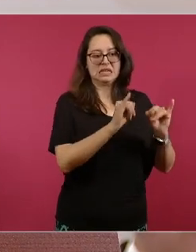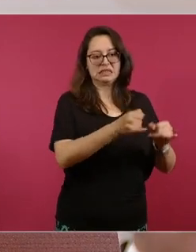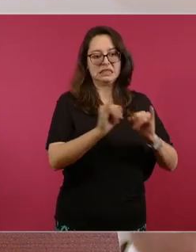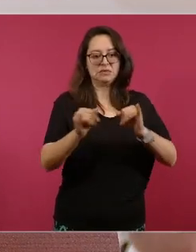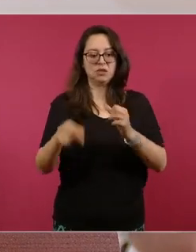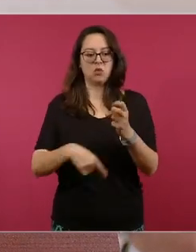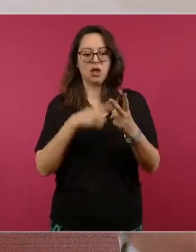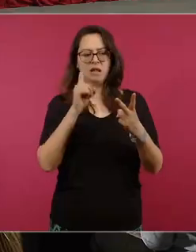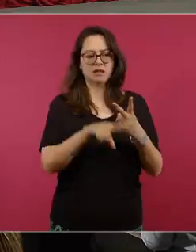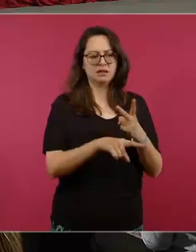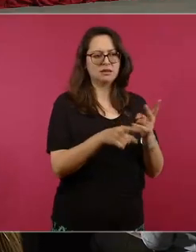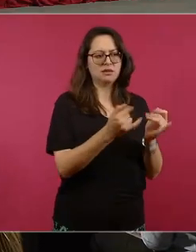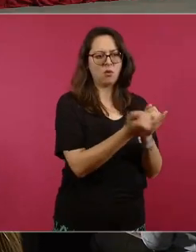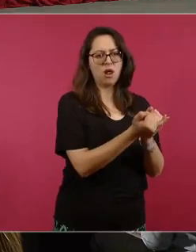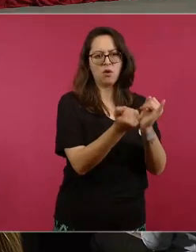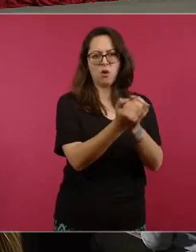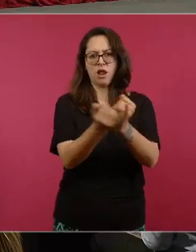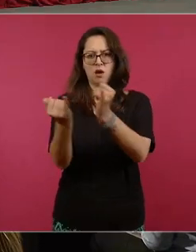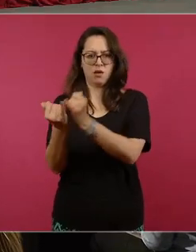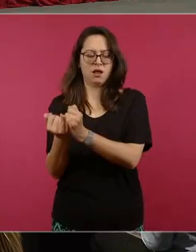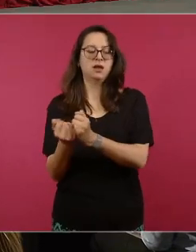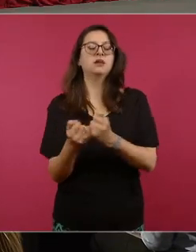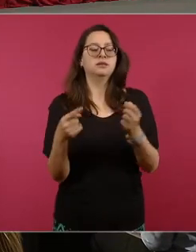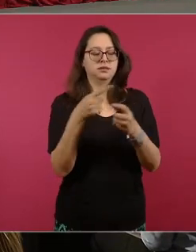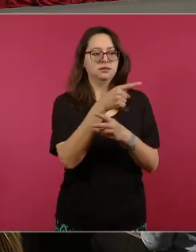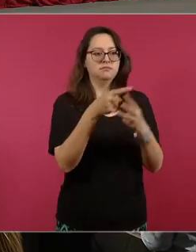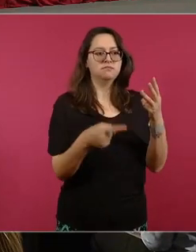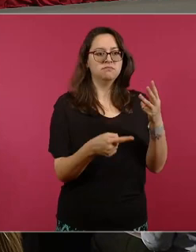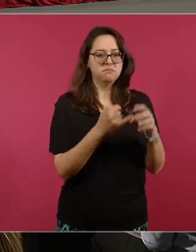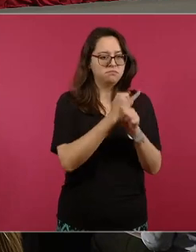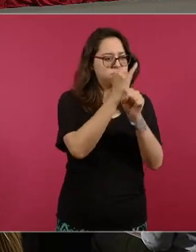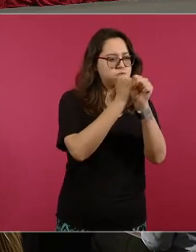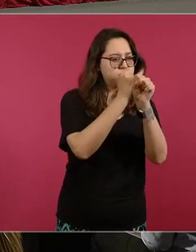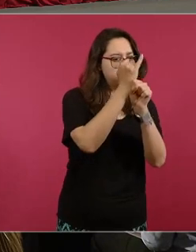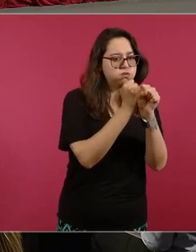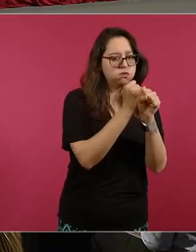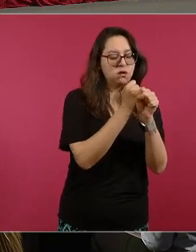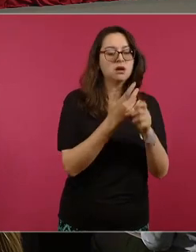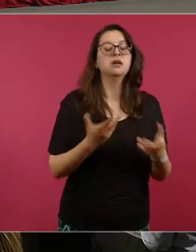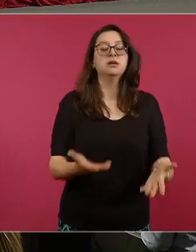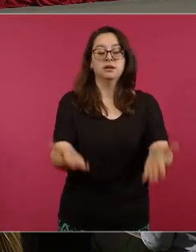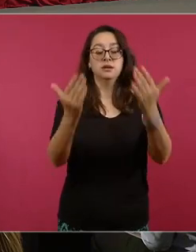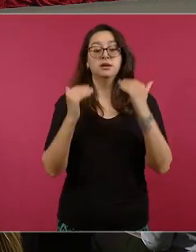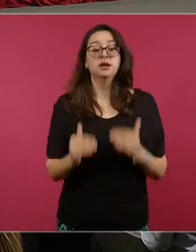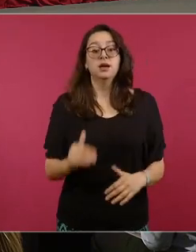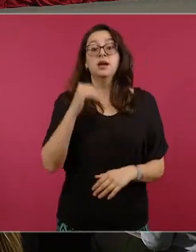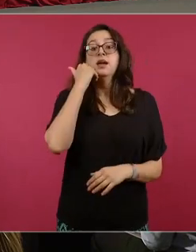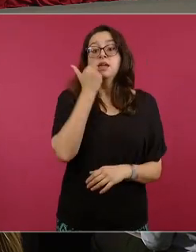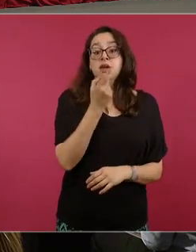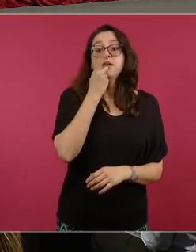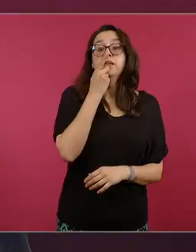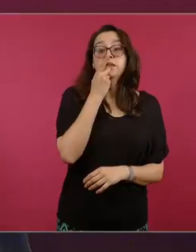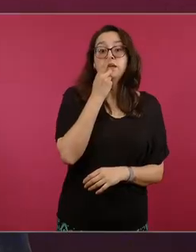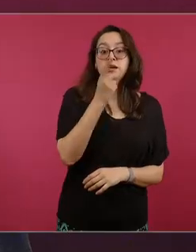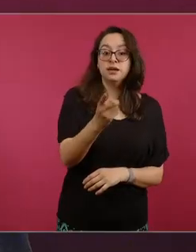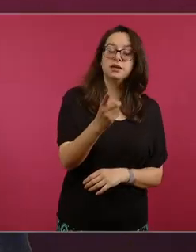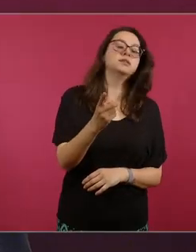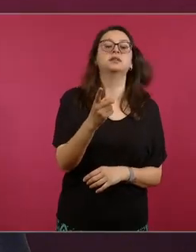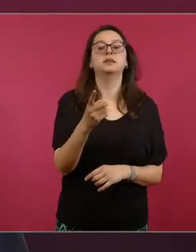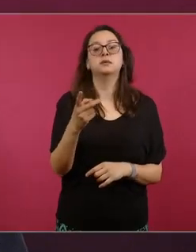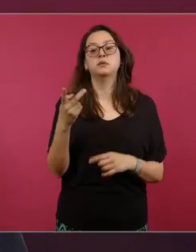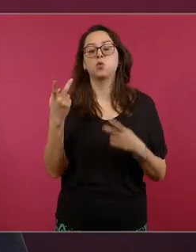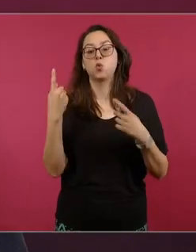patrones en cuarto lugar no obstante queremos enfatizar que no toda ausencia